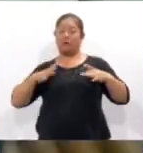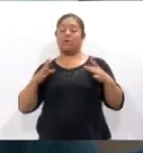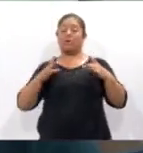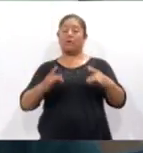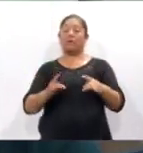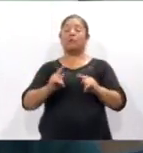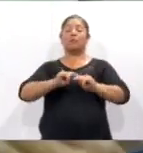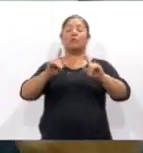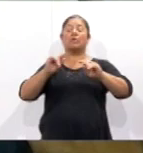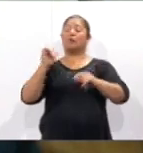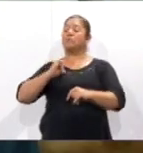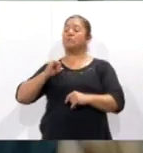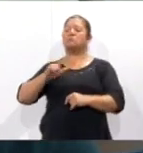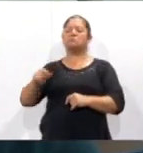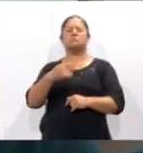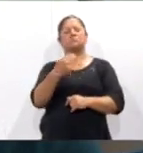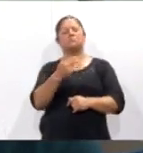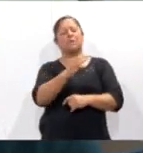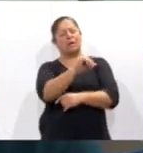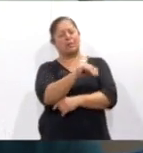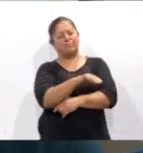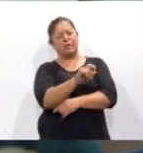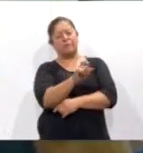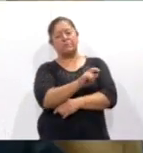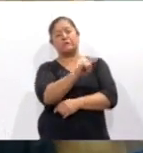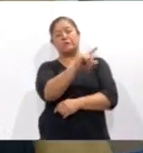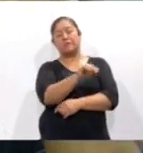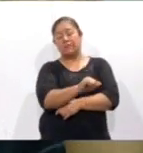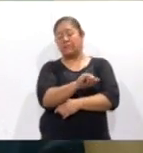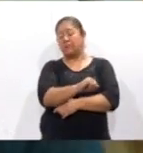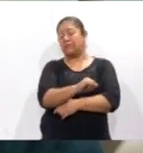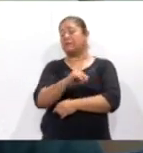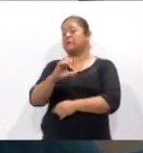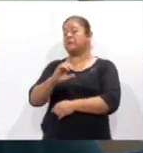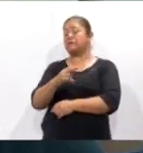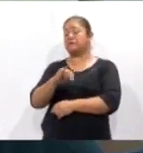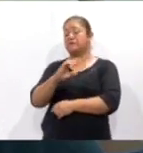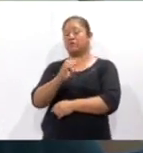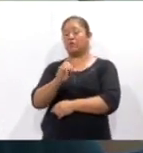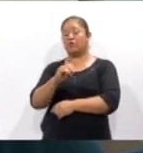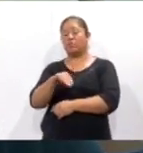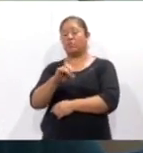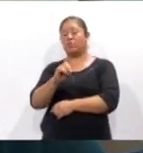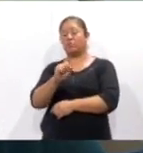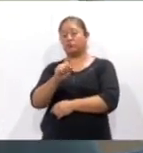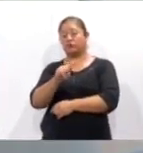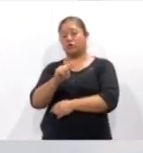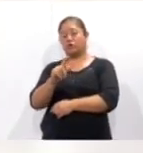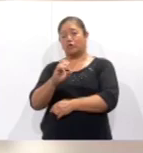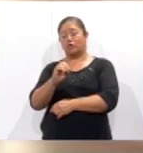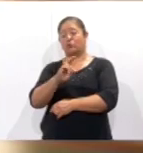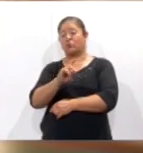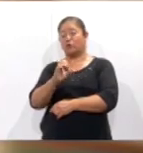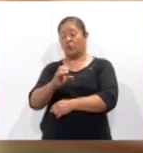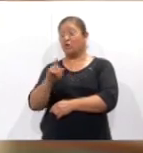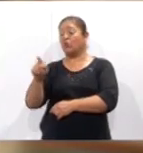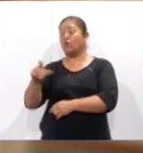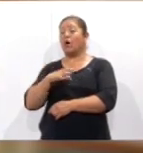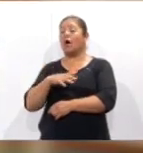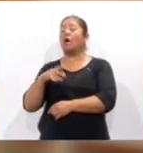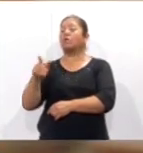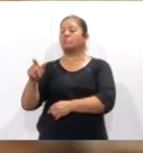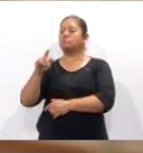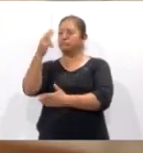Hablamos sobre Camasli, lo del Chico Mostoc, conocieron lo que son los jeroglíficos de Los Cuatro Señoríos. Con esta